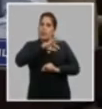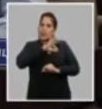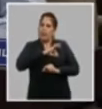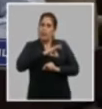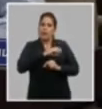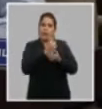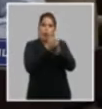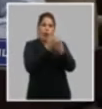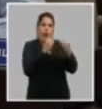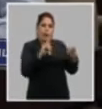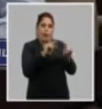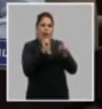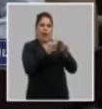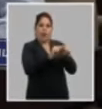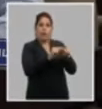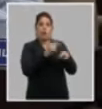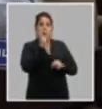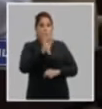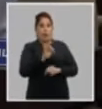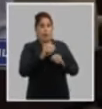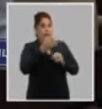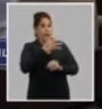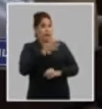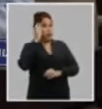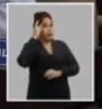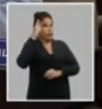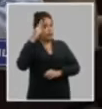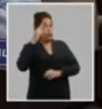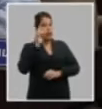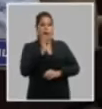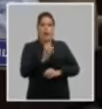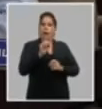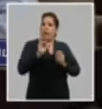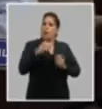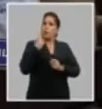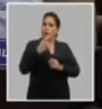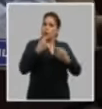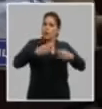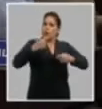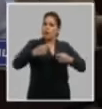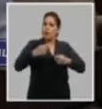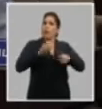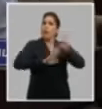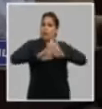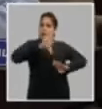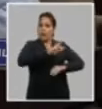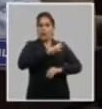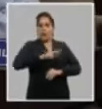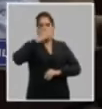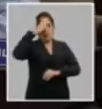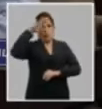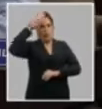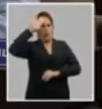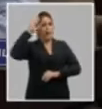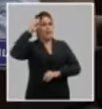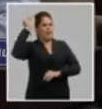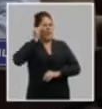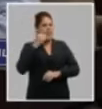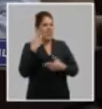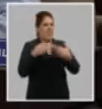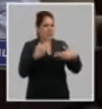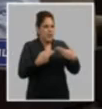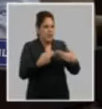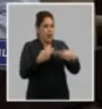antiimperialista que tantas veces nos llamó el comandante en jefe en función de que nosotros podamos tener siempre la brújula bien